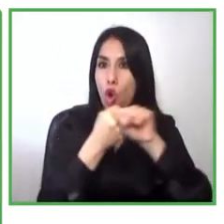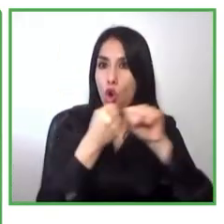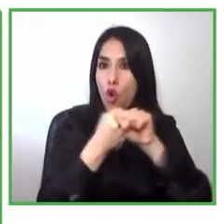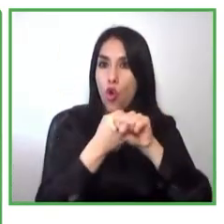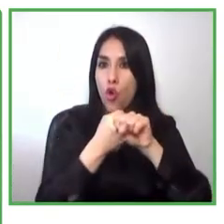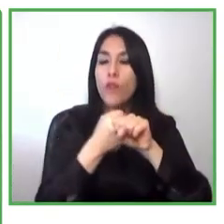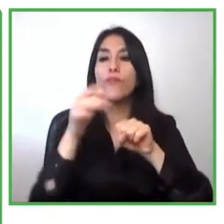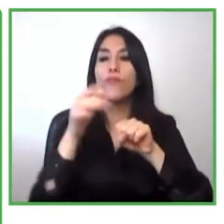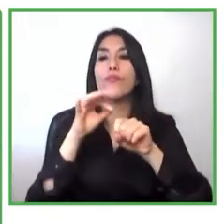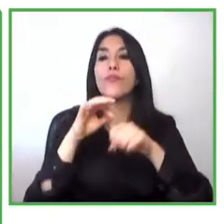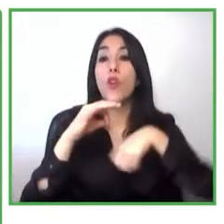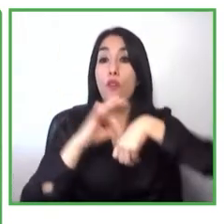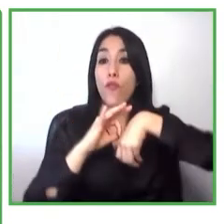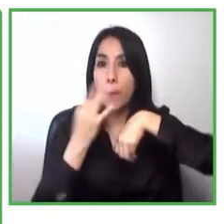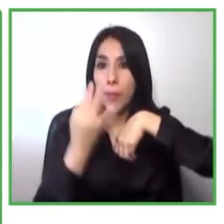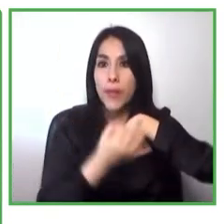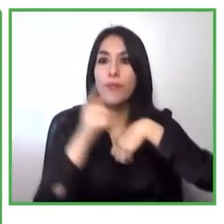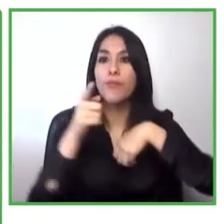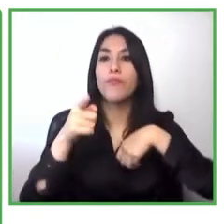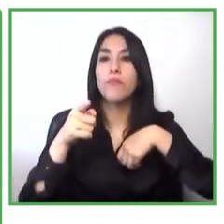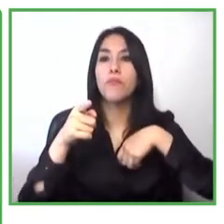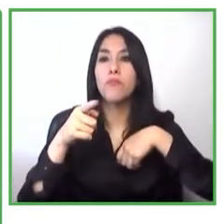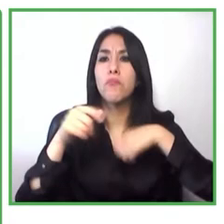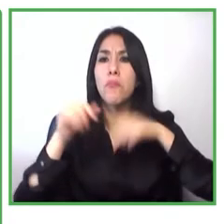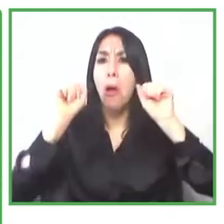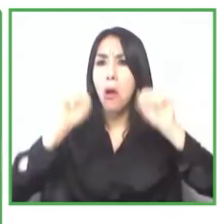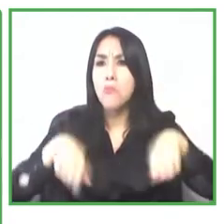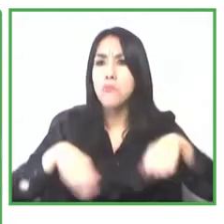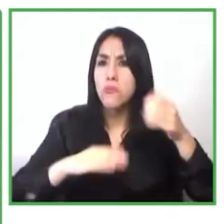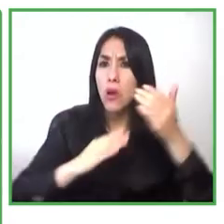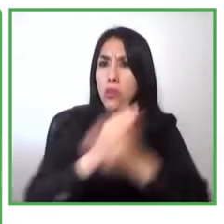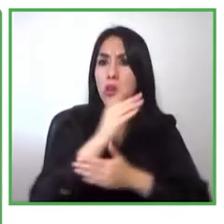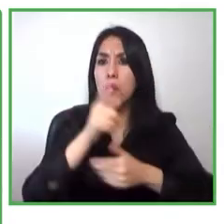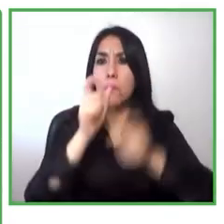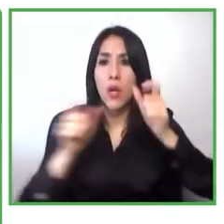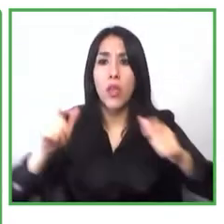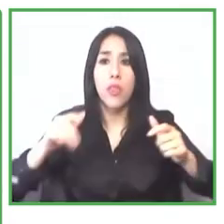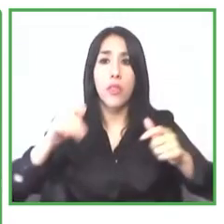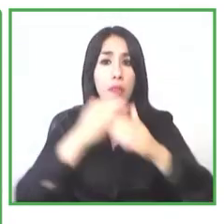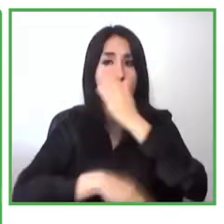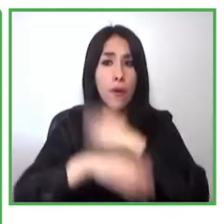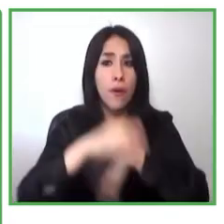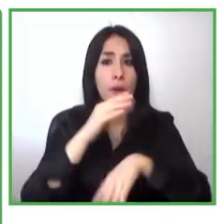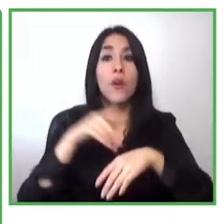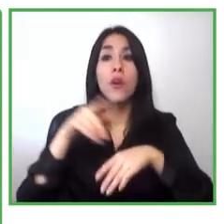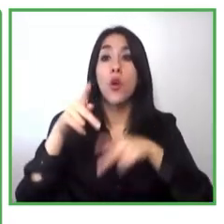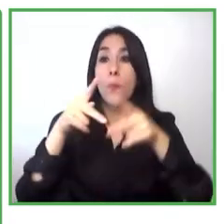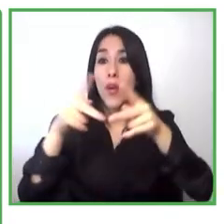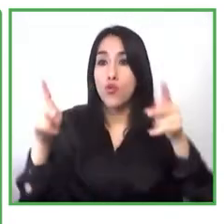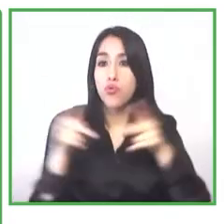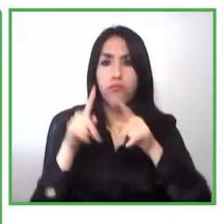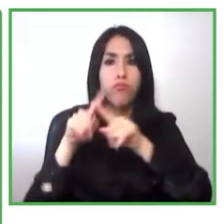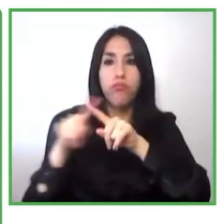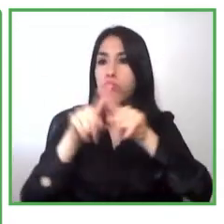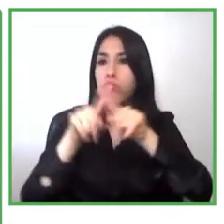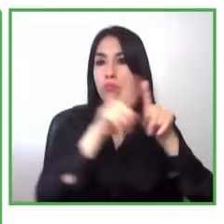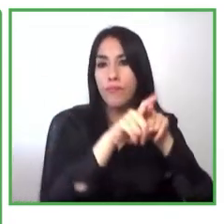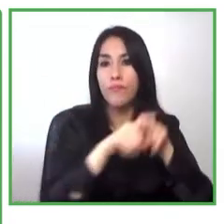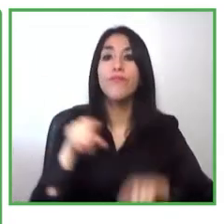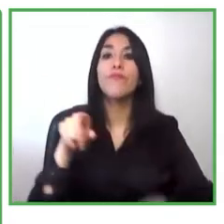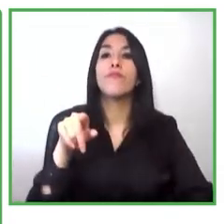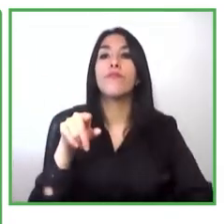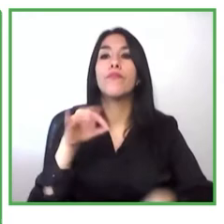las personas con discapacidad para varias organizaciones y fundaciones locales en el Congo John bienvenido muchas gracias y adelante